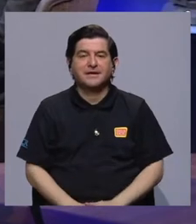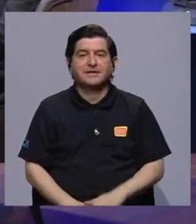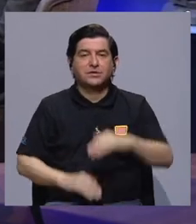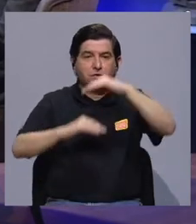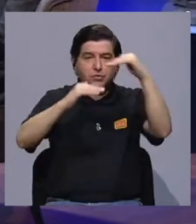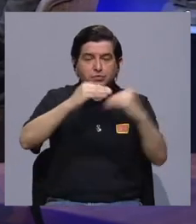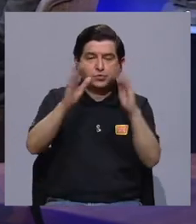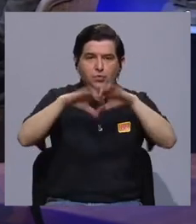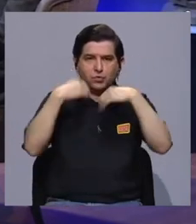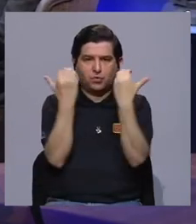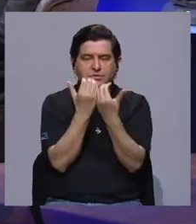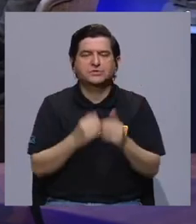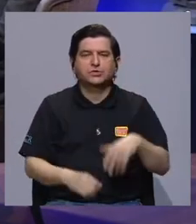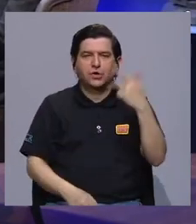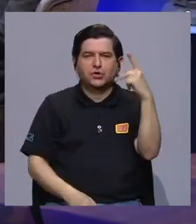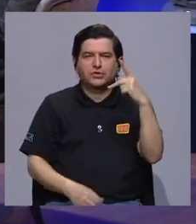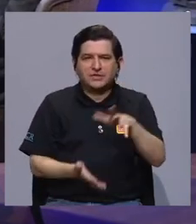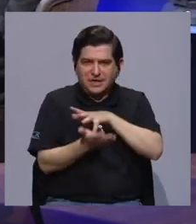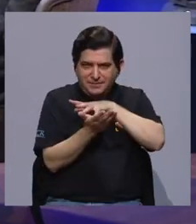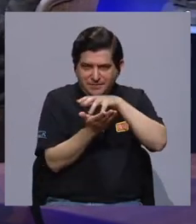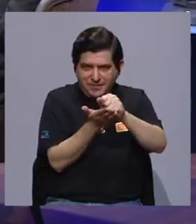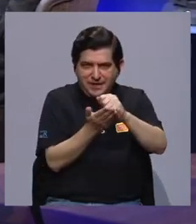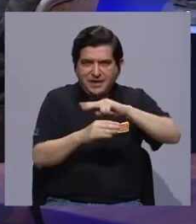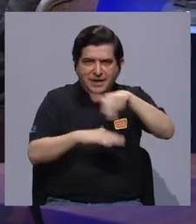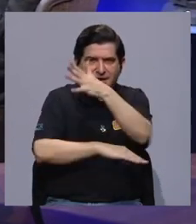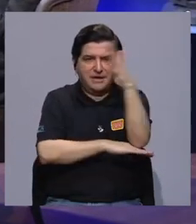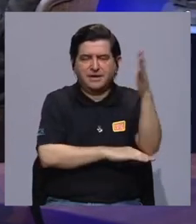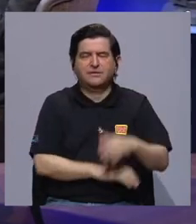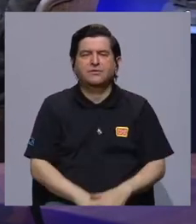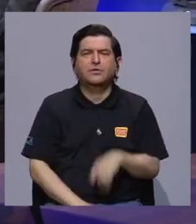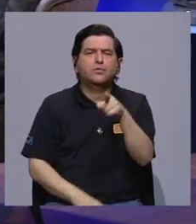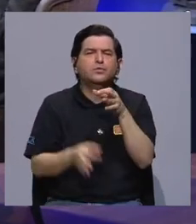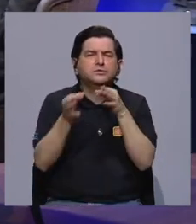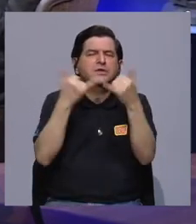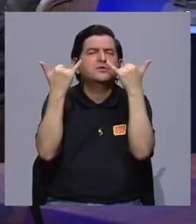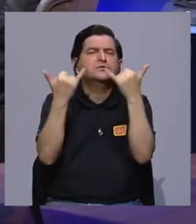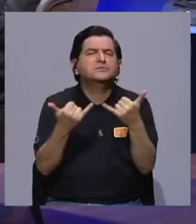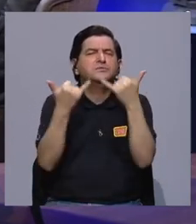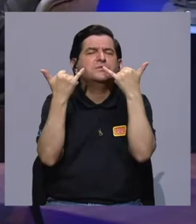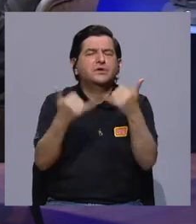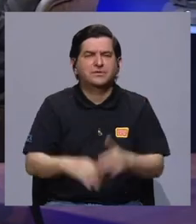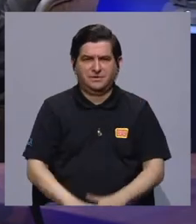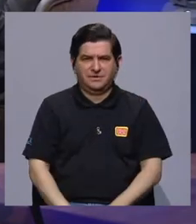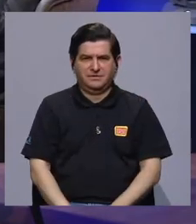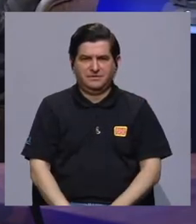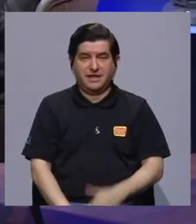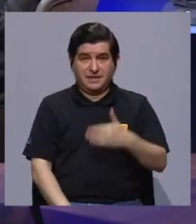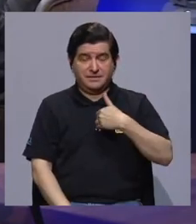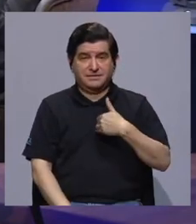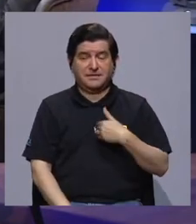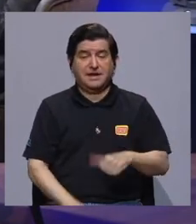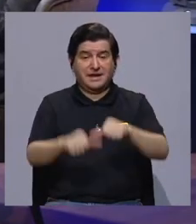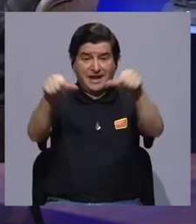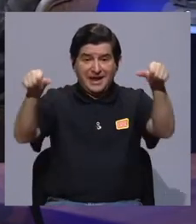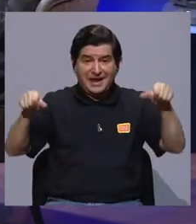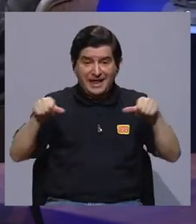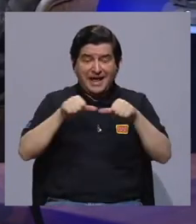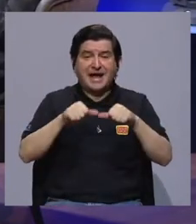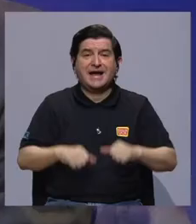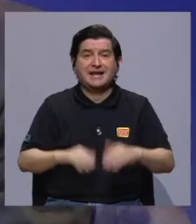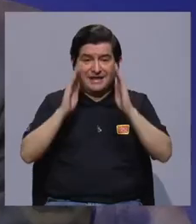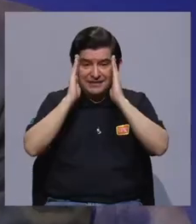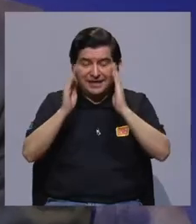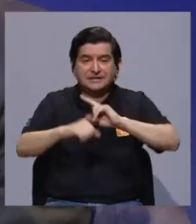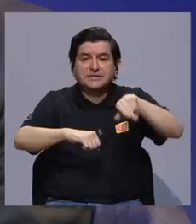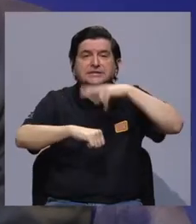Subcomisión de Gestión de Riesgo a Desastres y pues nosotros... Ya usted lo dijo, ya usted lo dijo, dijo de que tiene un ámbito nacional